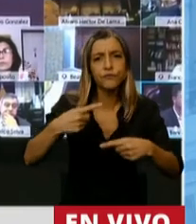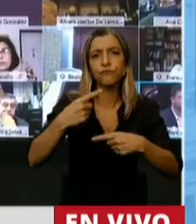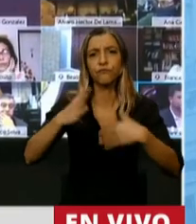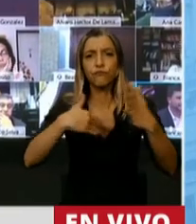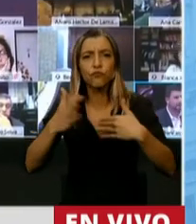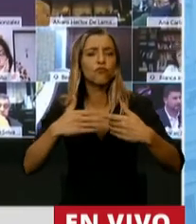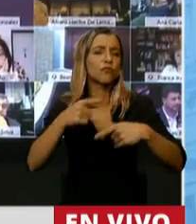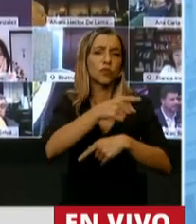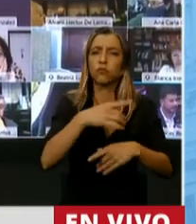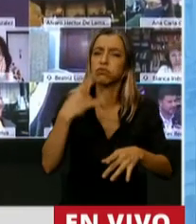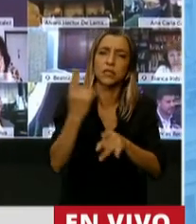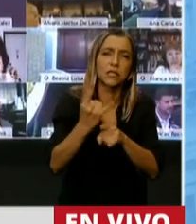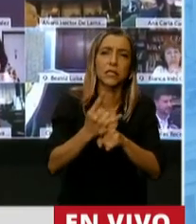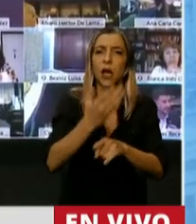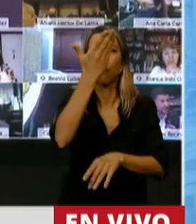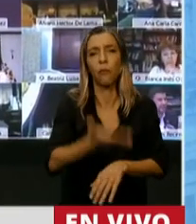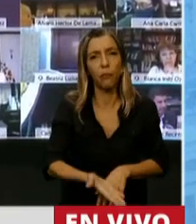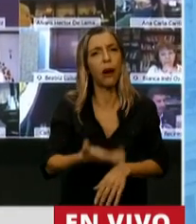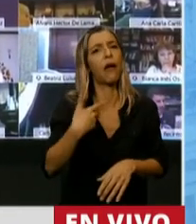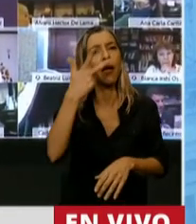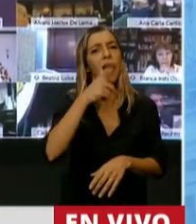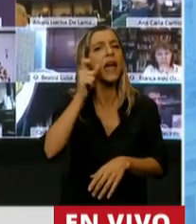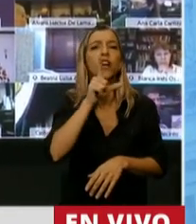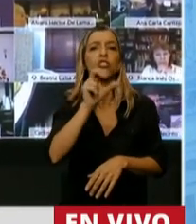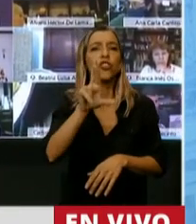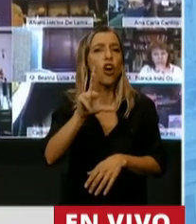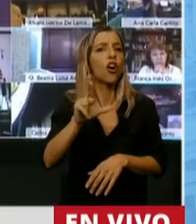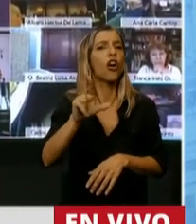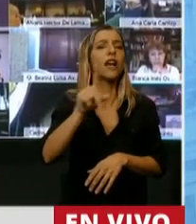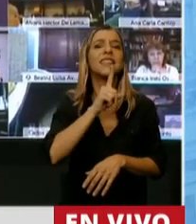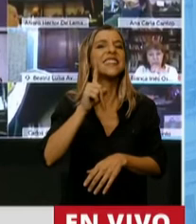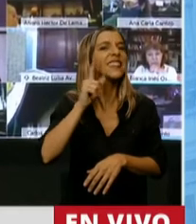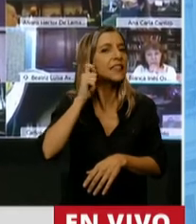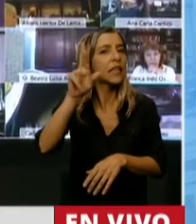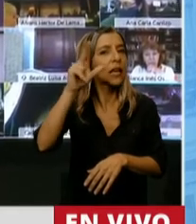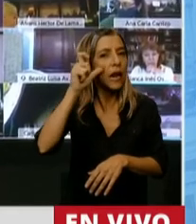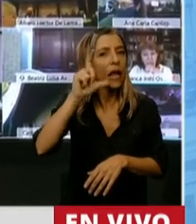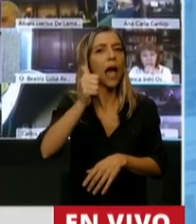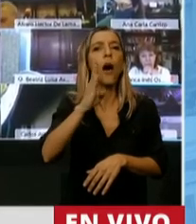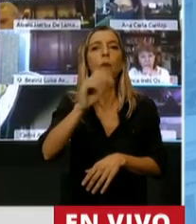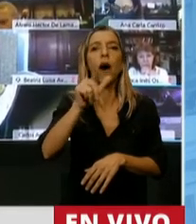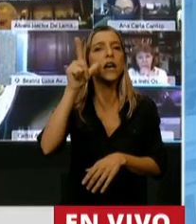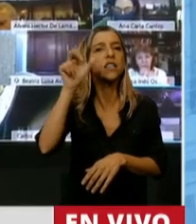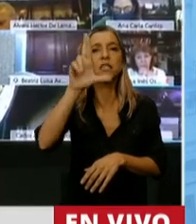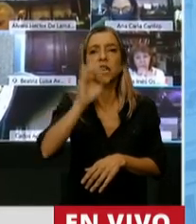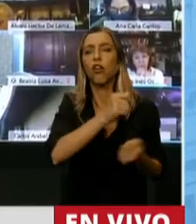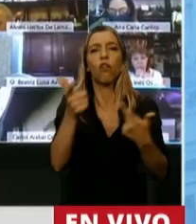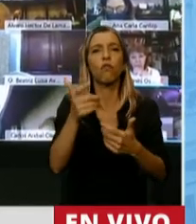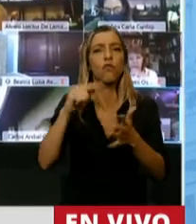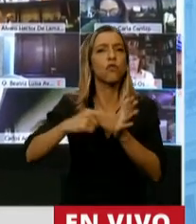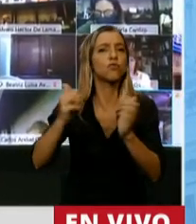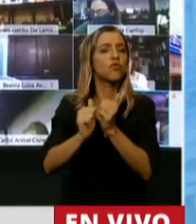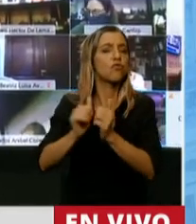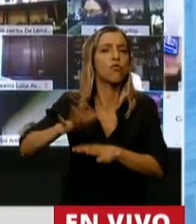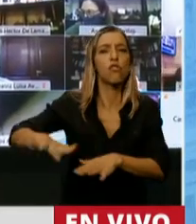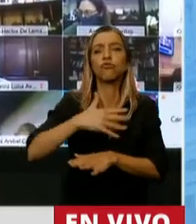Caballero, un socialista popular, un peronista socialista que hizo de Rosario una gran ciudad para vivir y fue el mejor intendente de